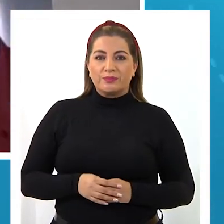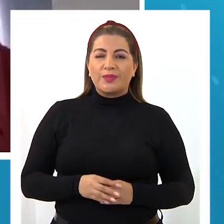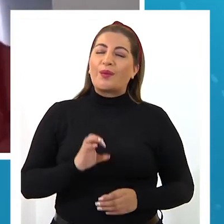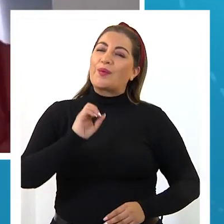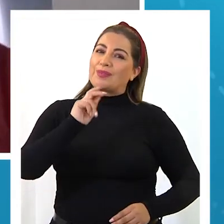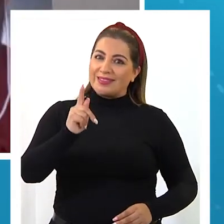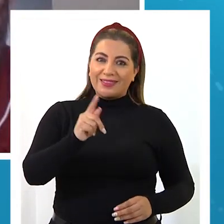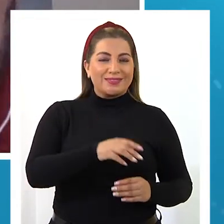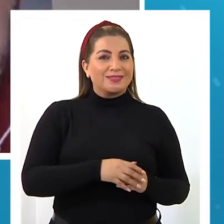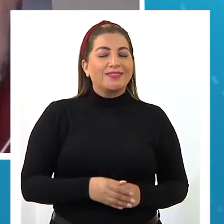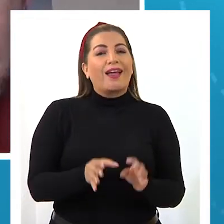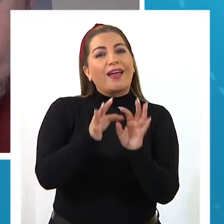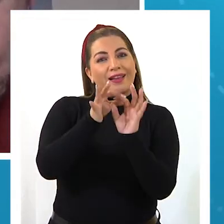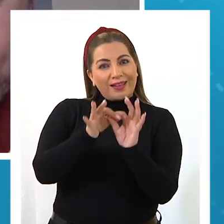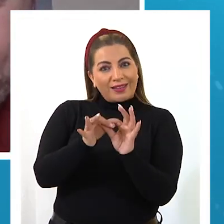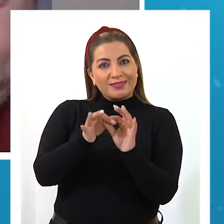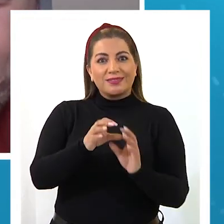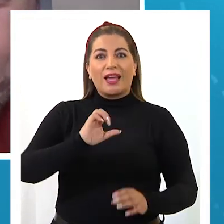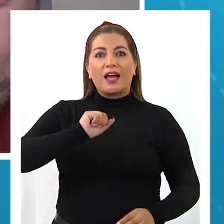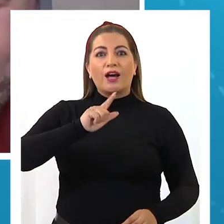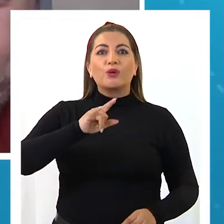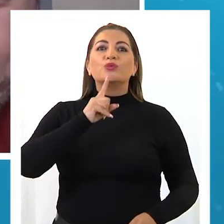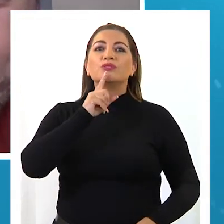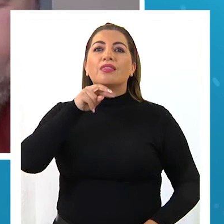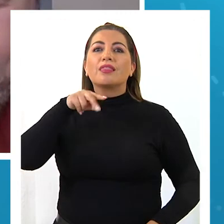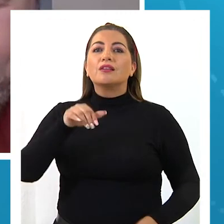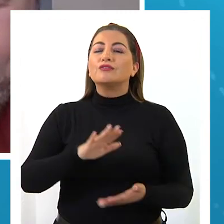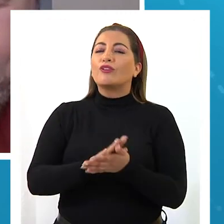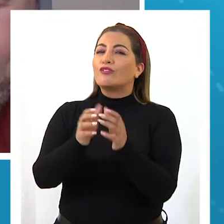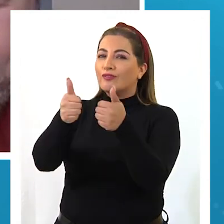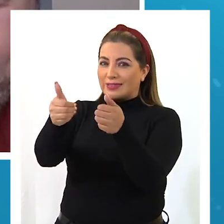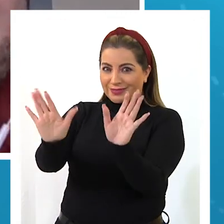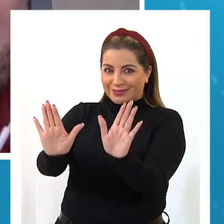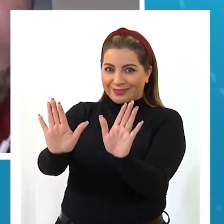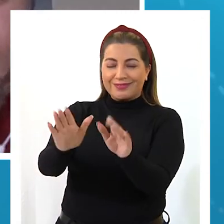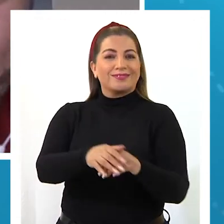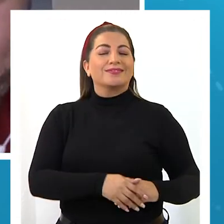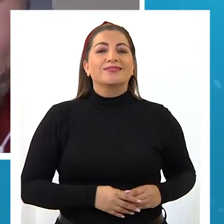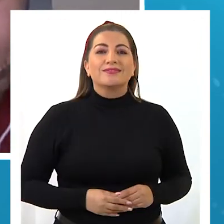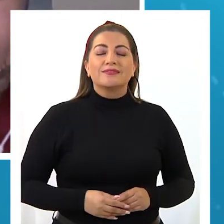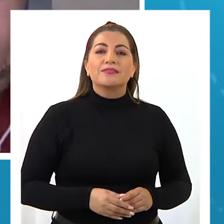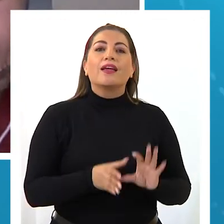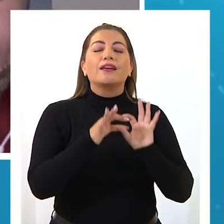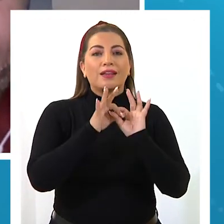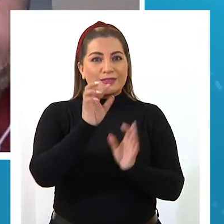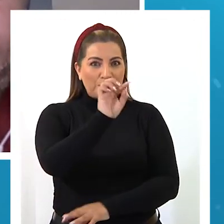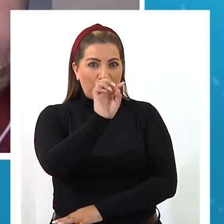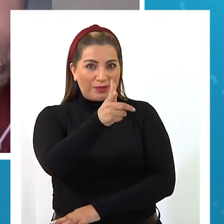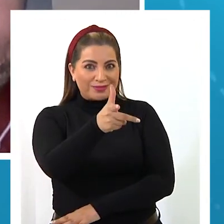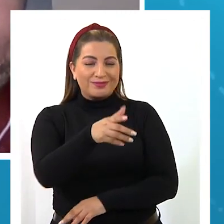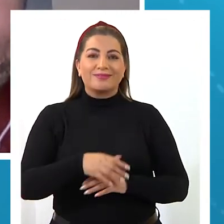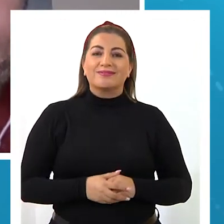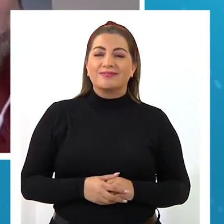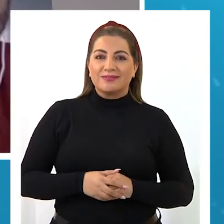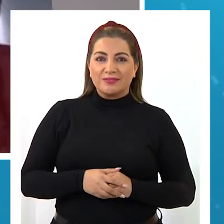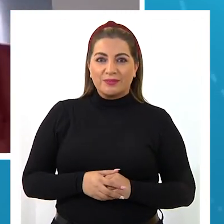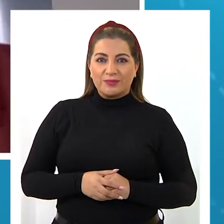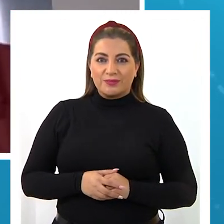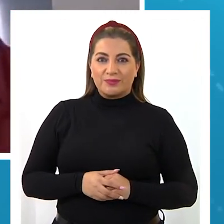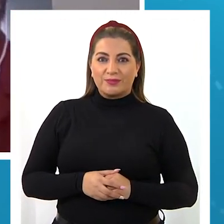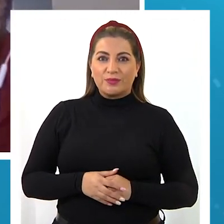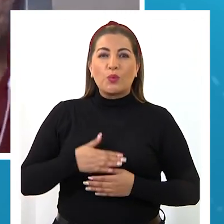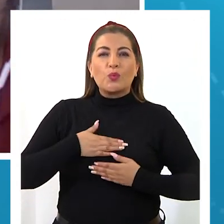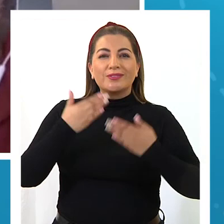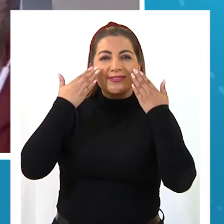Ok. Gracias, Agustín. Que te vayas súper. Gracias, Luis. Gracias, Karim. Un